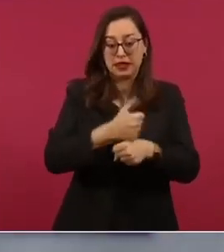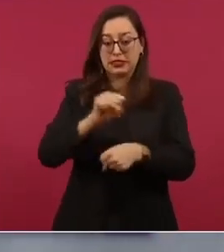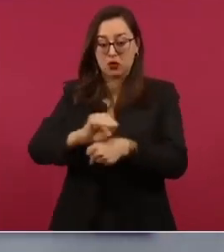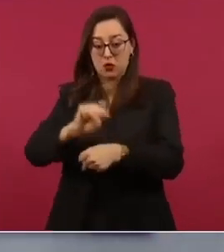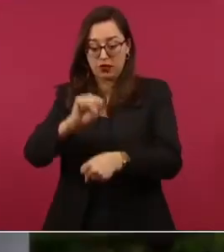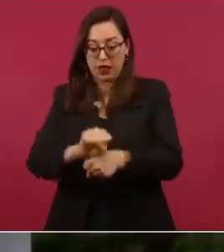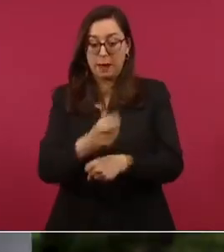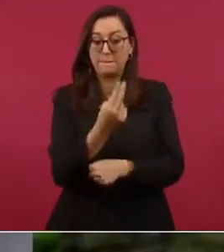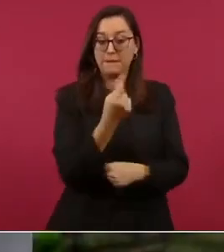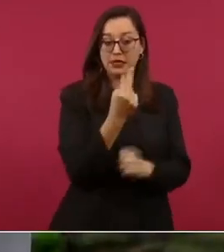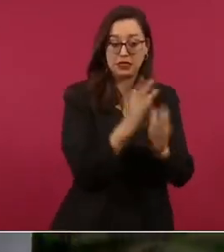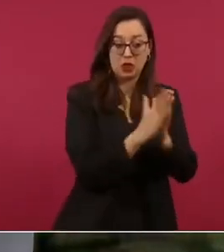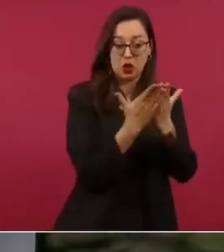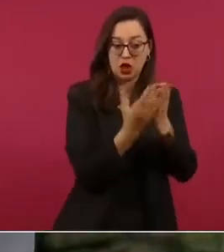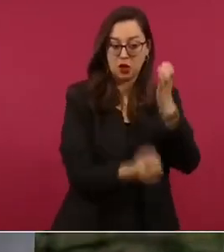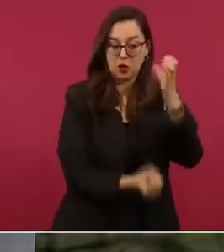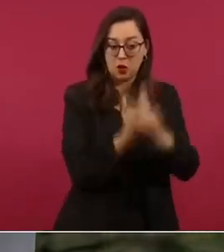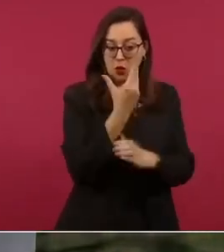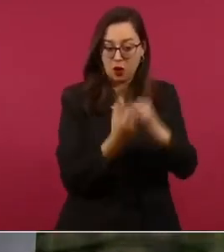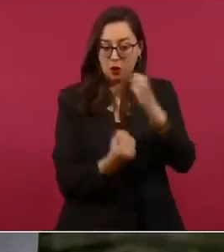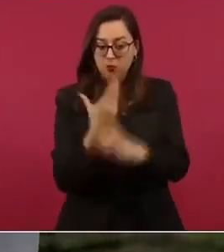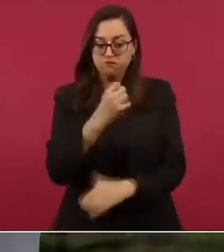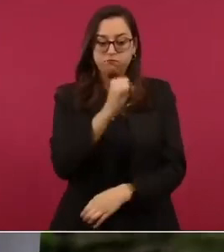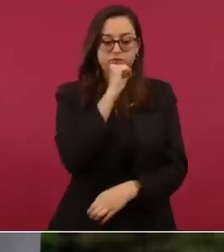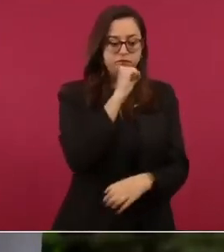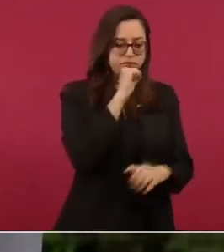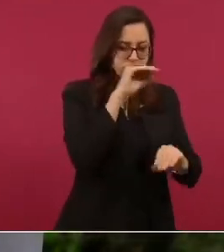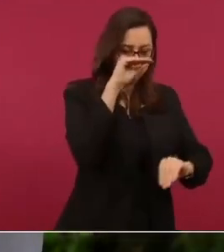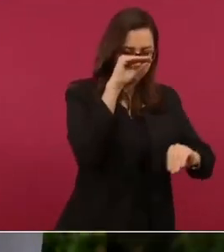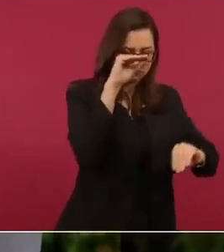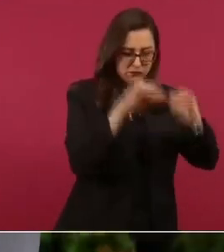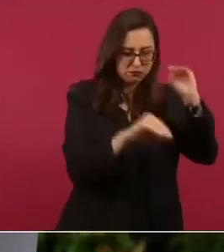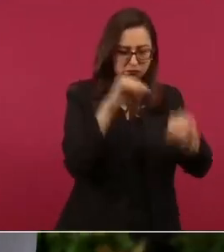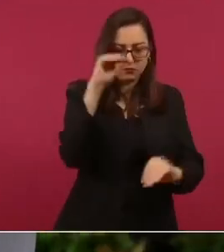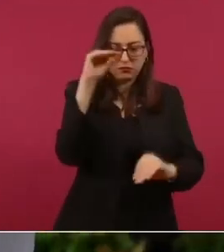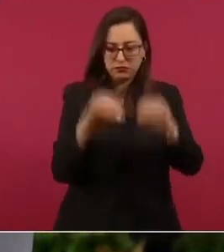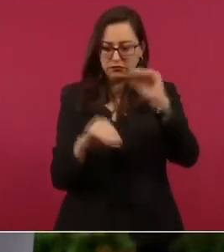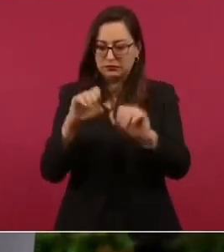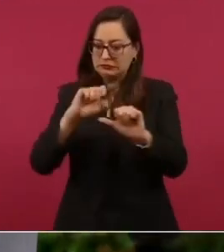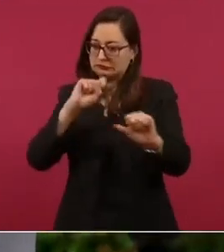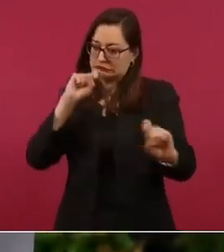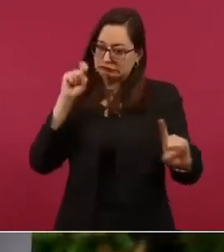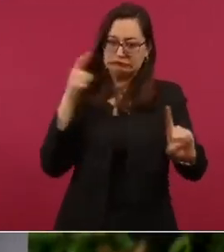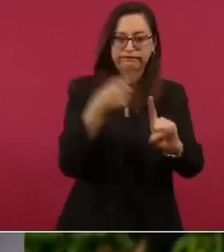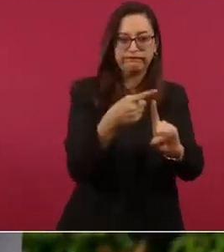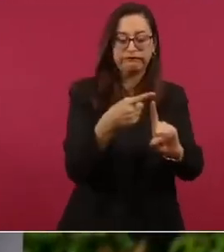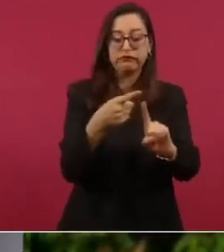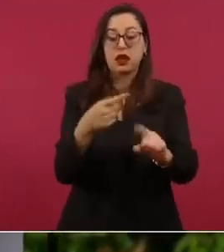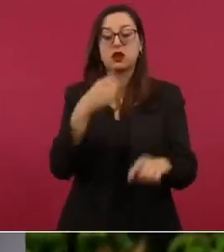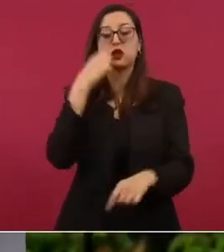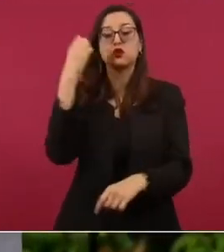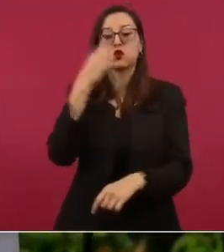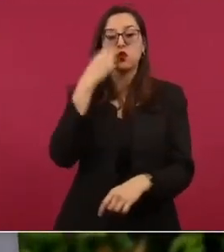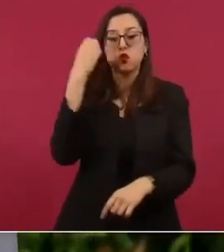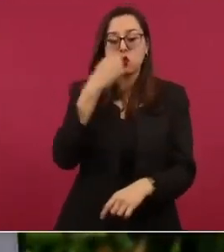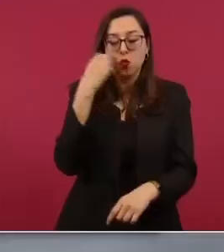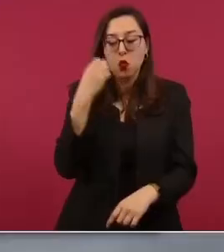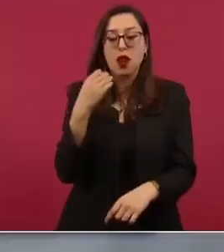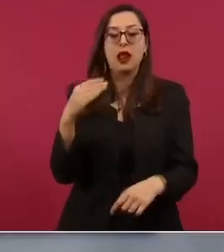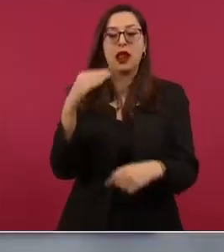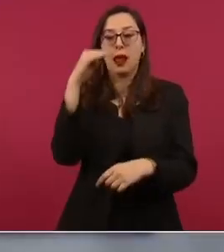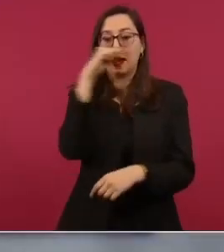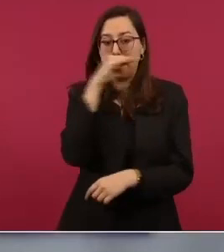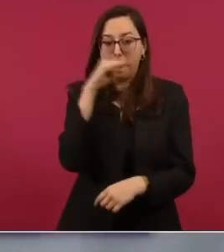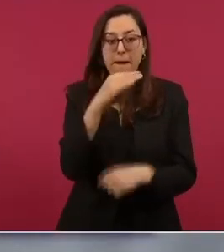con fundamento en el principio de la educación pública gratuita laica científica